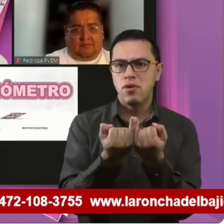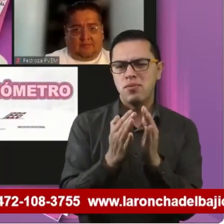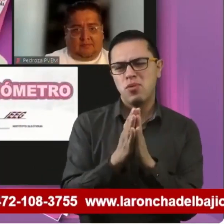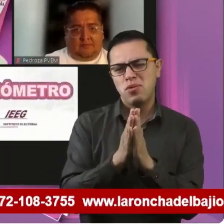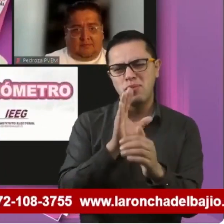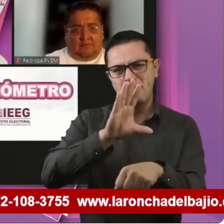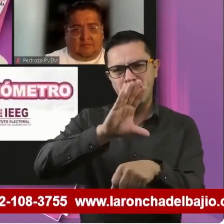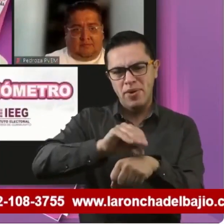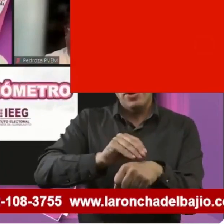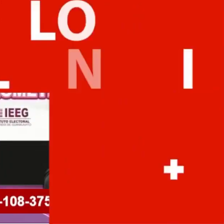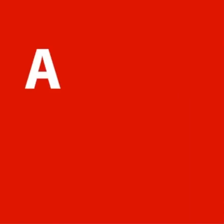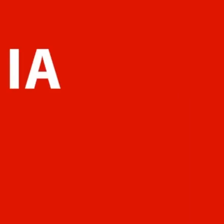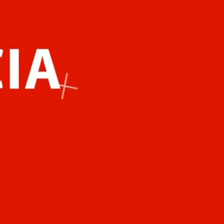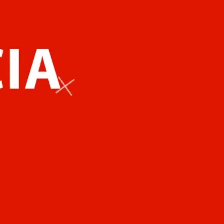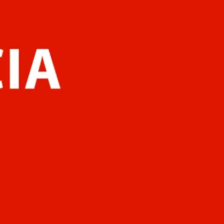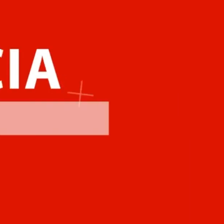ayuntamientos.